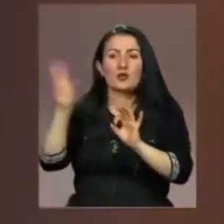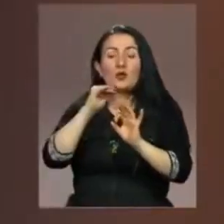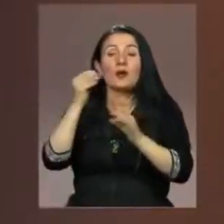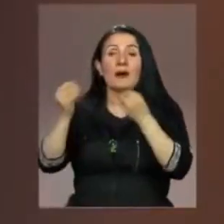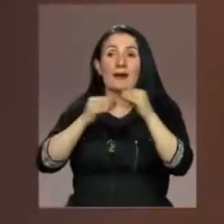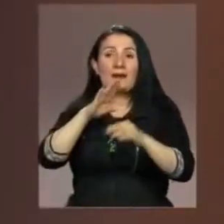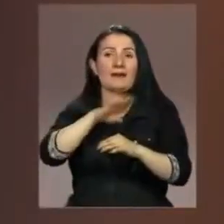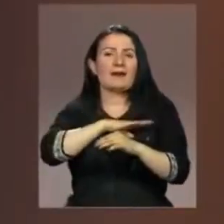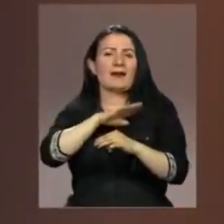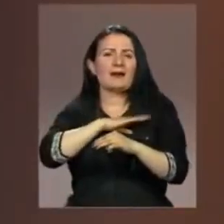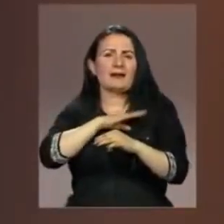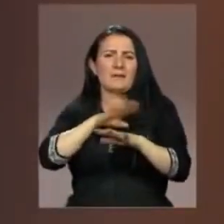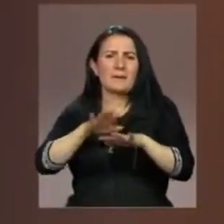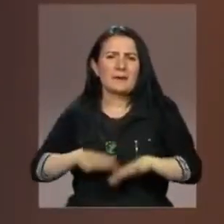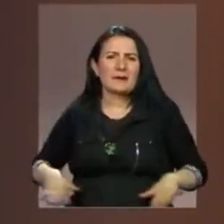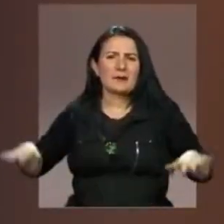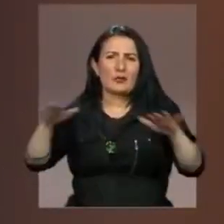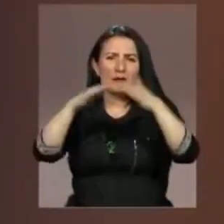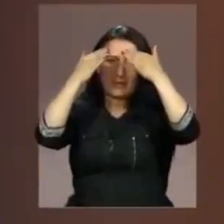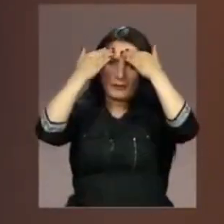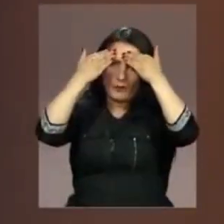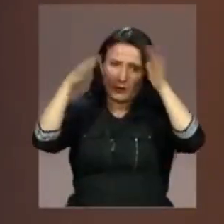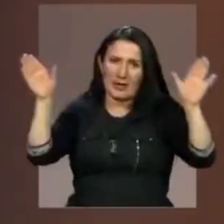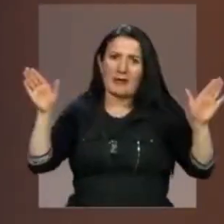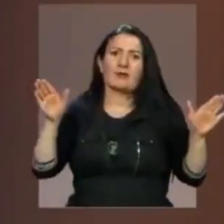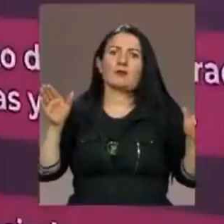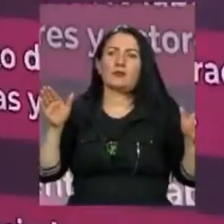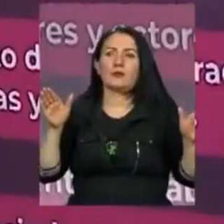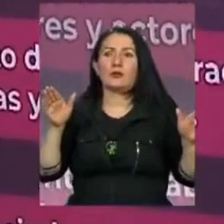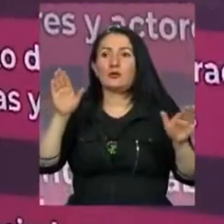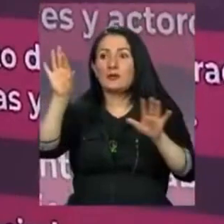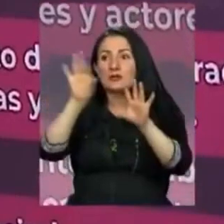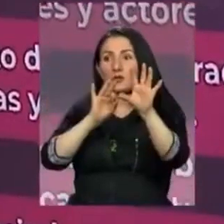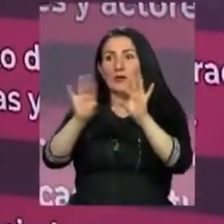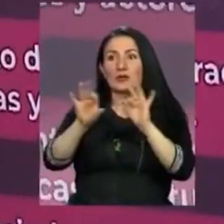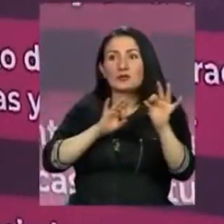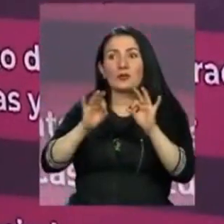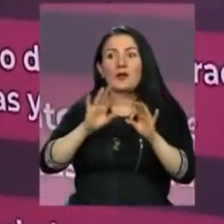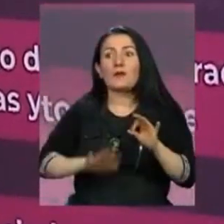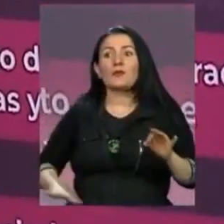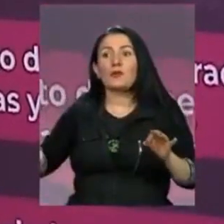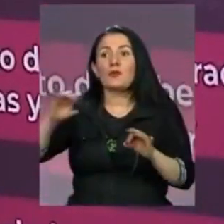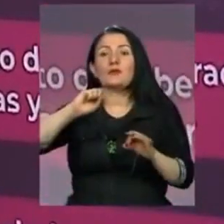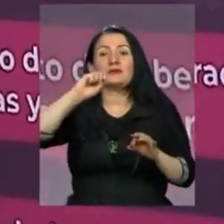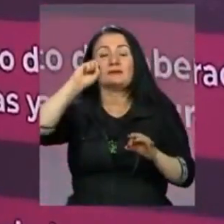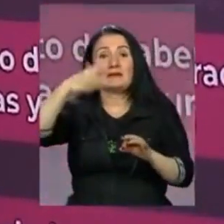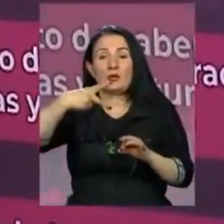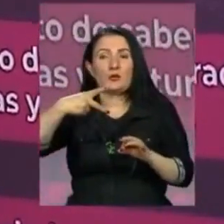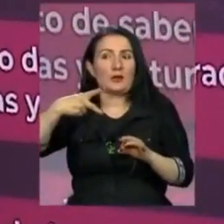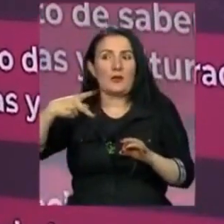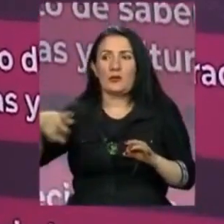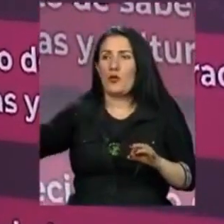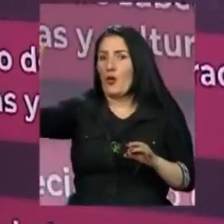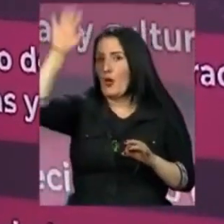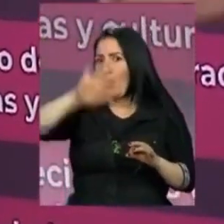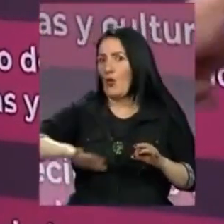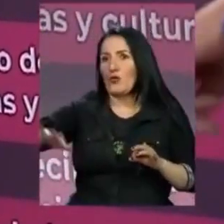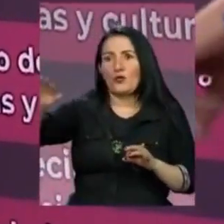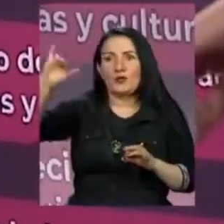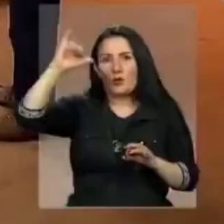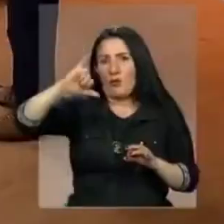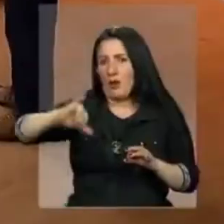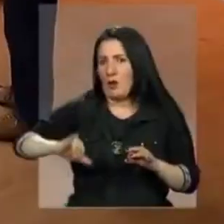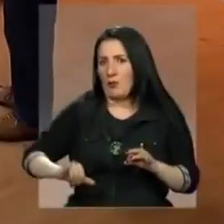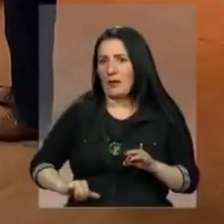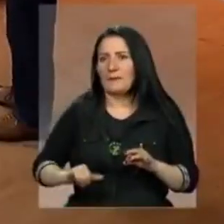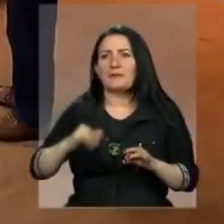cuidadoso como alcalde, en ser muy democrático, es que uno no puede escoger como a ciudadanos de segunda categoría, sino que tiene que hacer esfuerzos. Yo